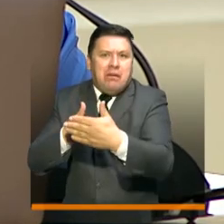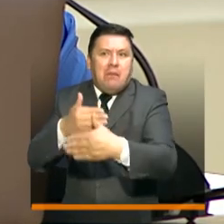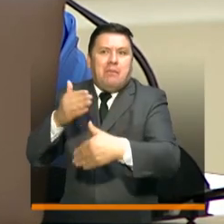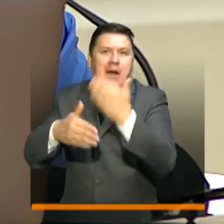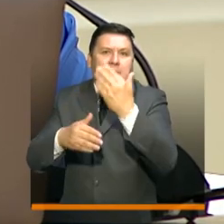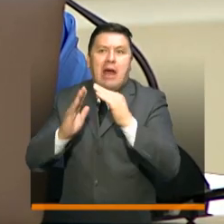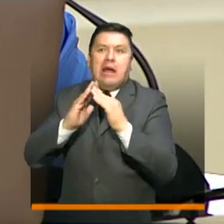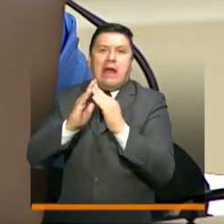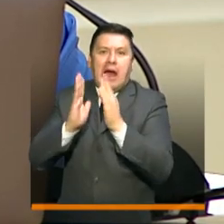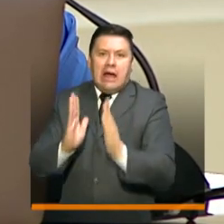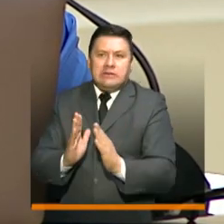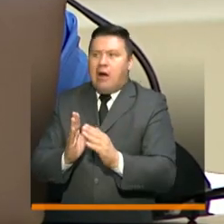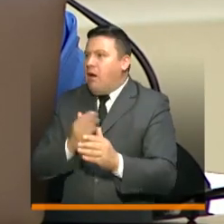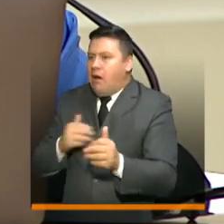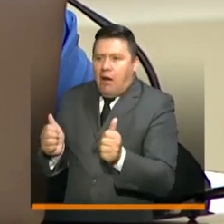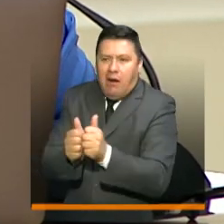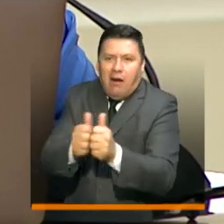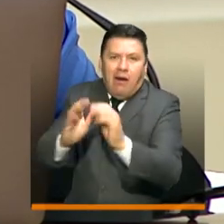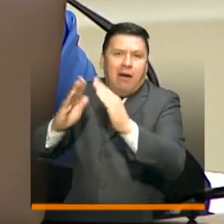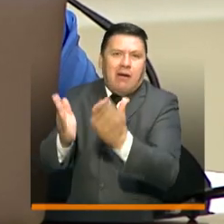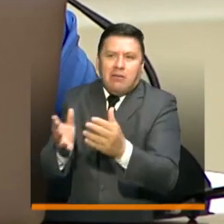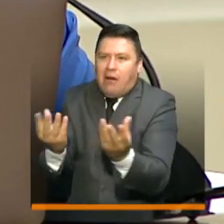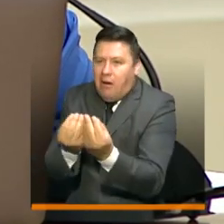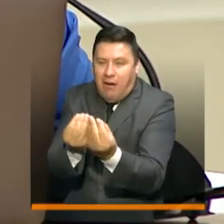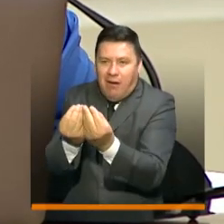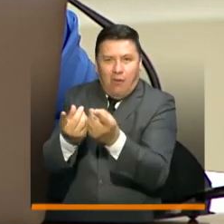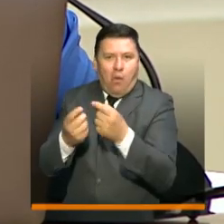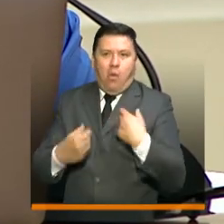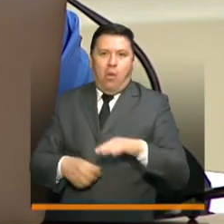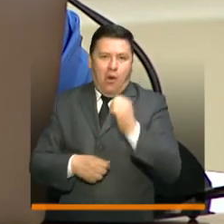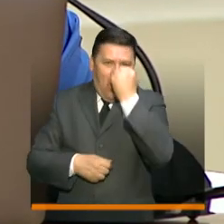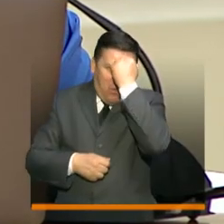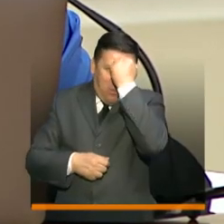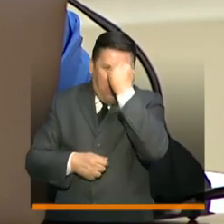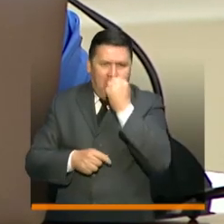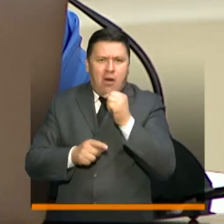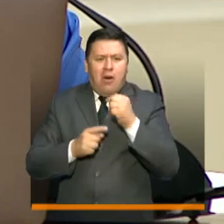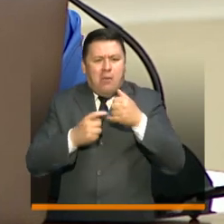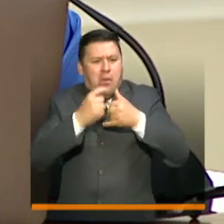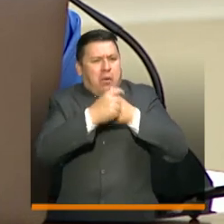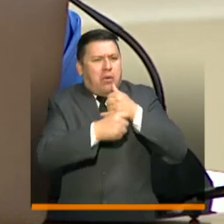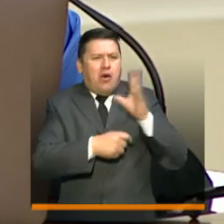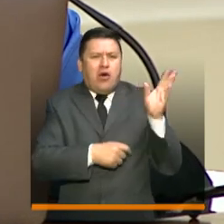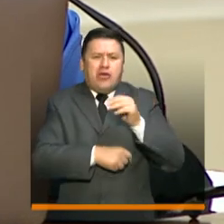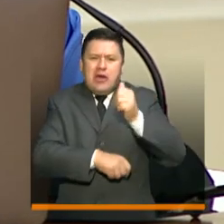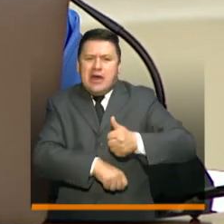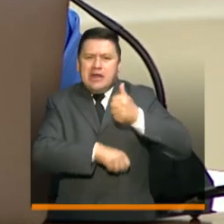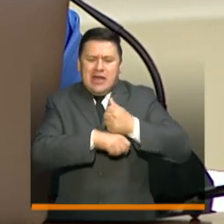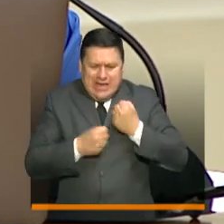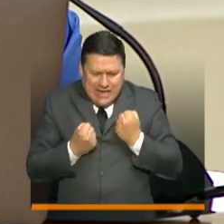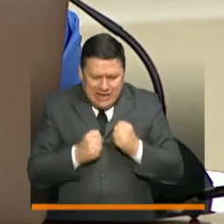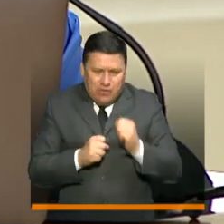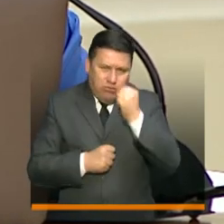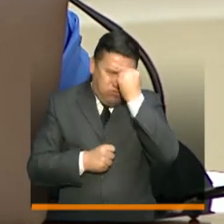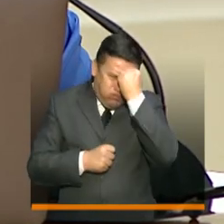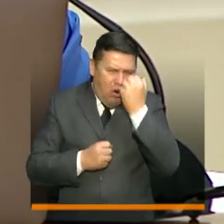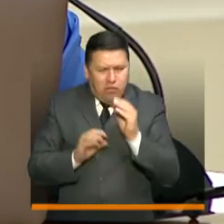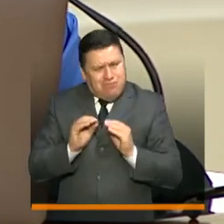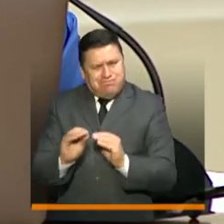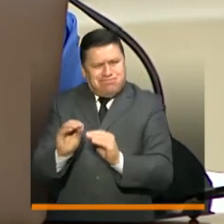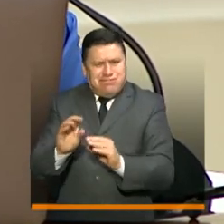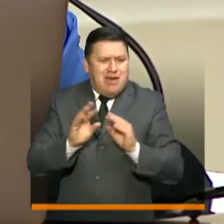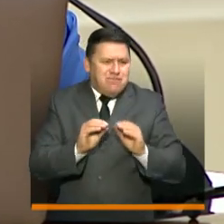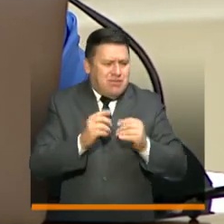a las casas de cada uno de los niños y un trabajo muy fuerte de los maestros, maestras y directivos que usted reconocía y que permiten estar